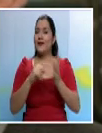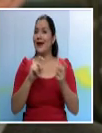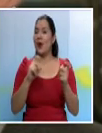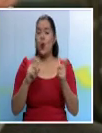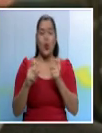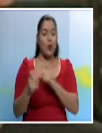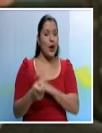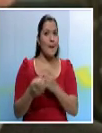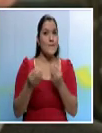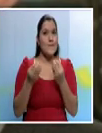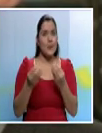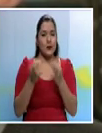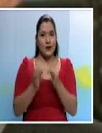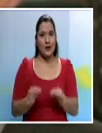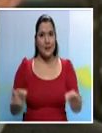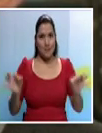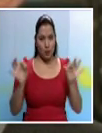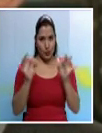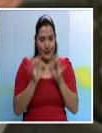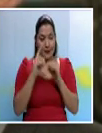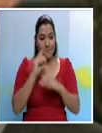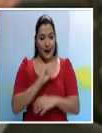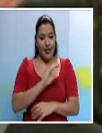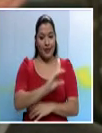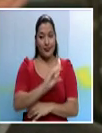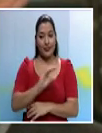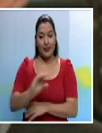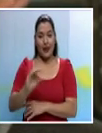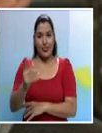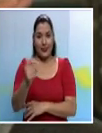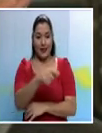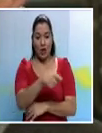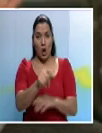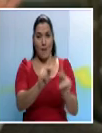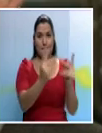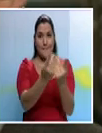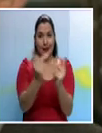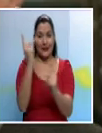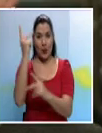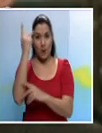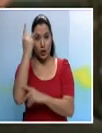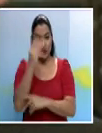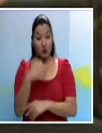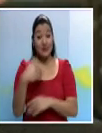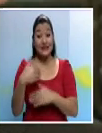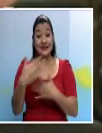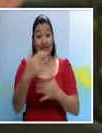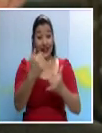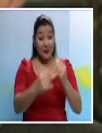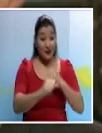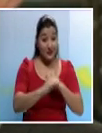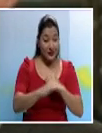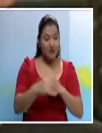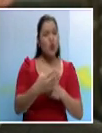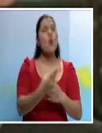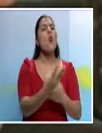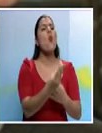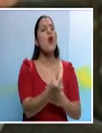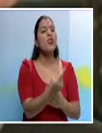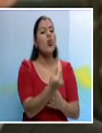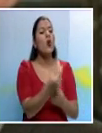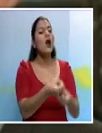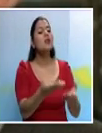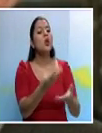paradigmático en la forma en la cual se entrega el dinero a los partidos políticos luego de su participación en eventos electivos. Uno de esos cambios es que